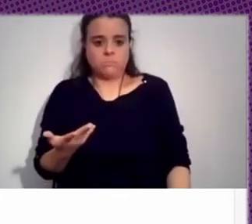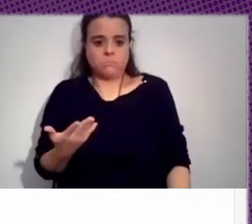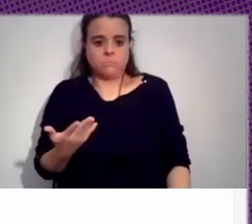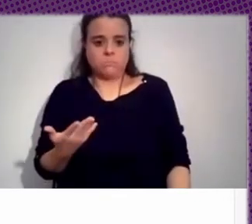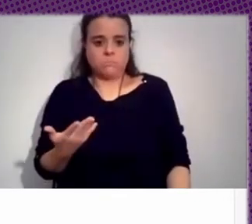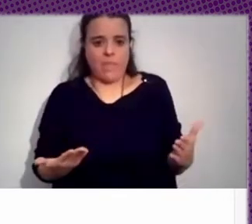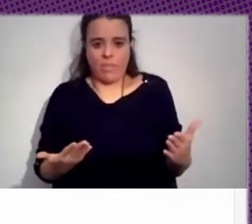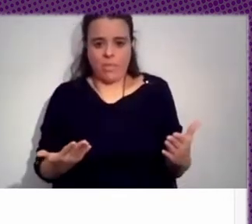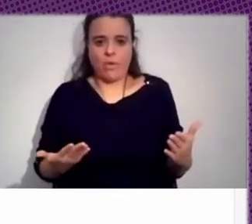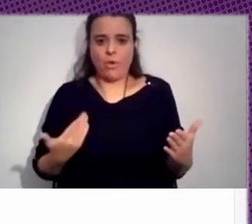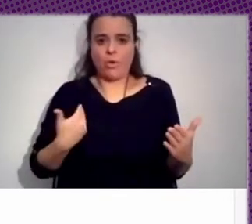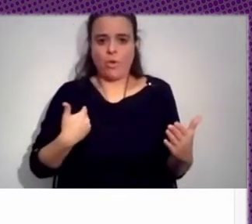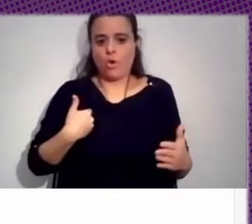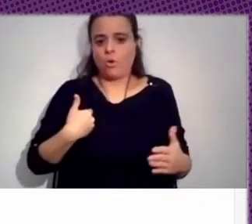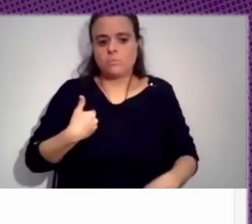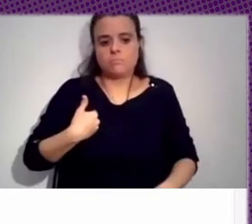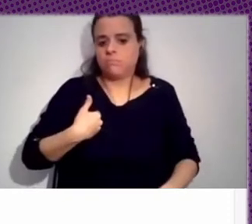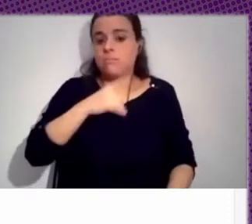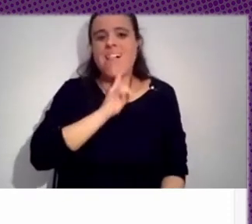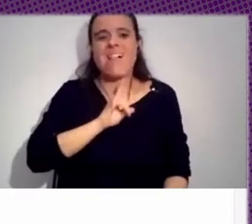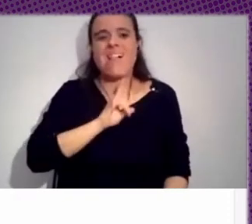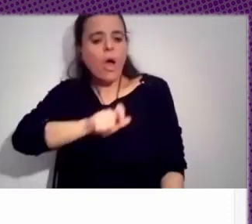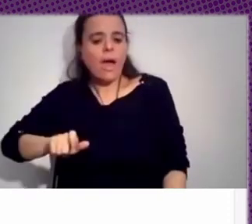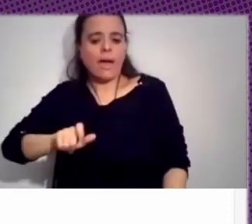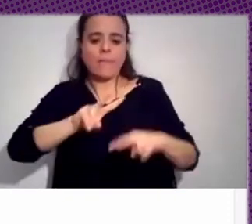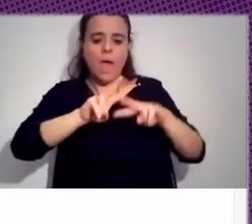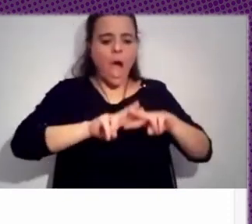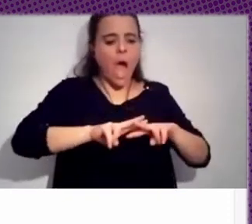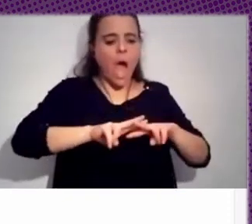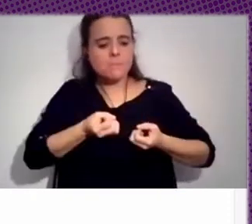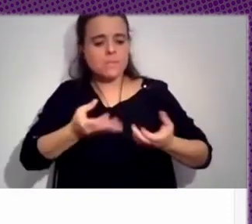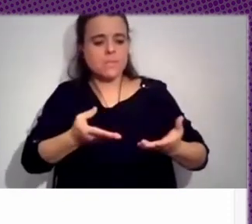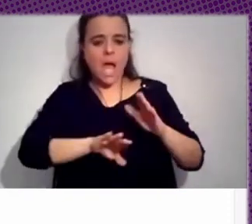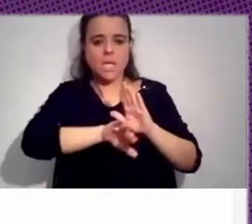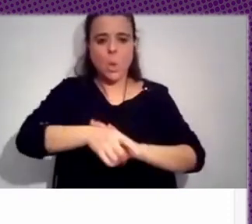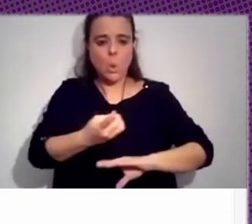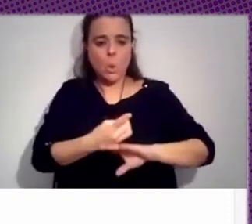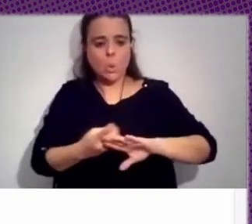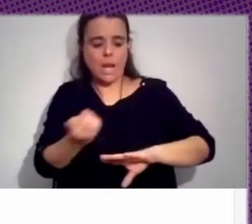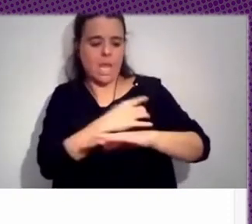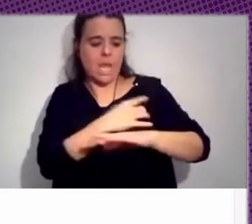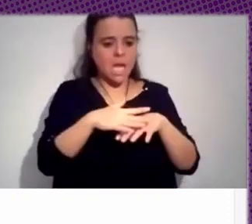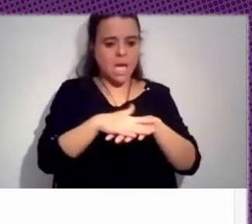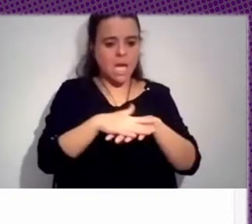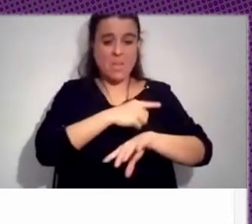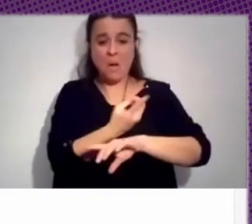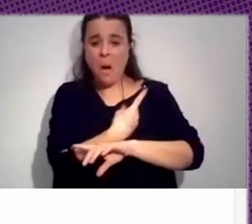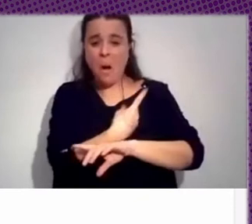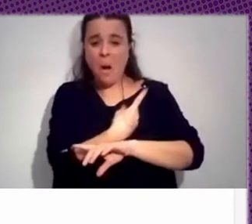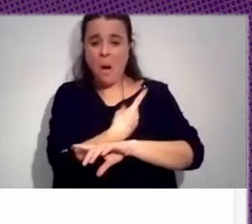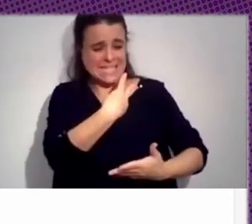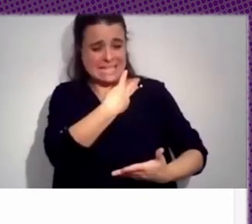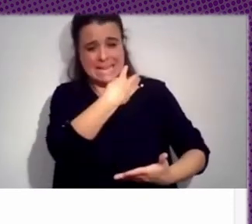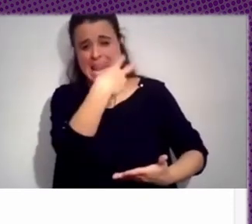gente que hacéis análisis de cómo se mueven los mensajes de ultraderecha en redes y que pasáis muchas horas leyendo la cantidad de